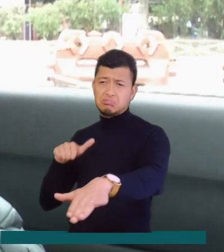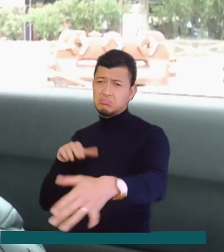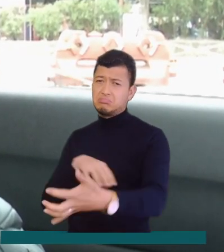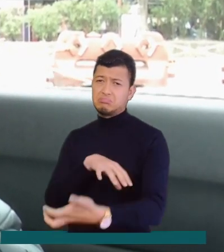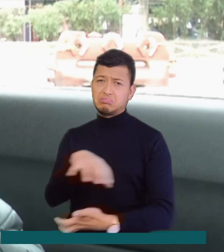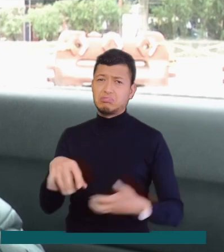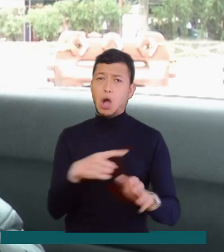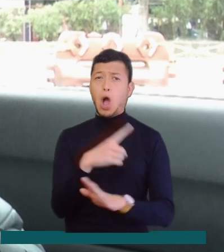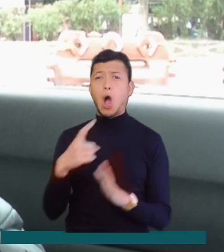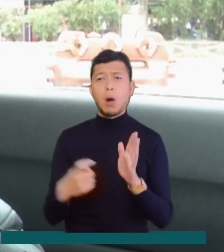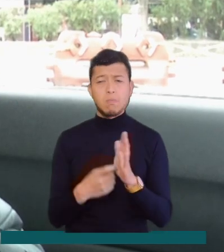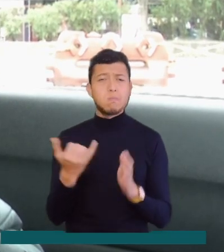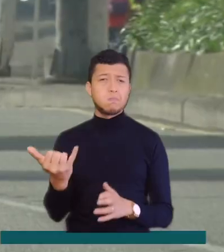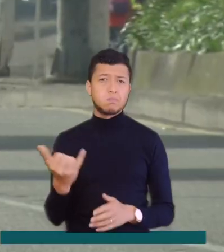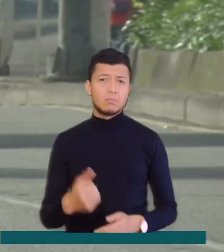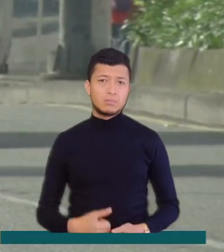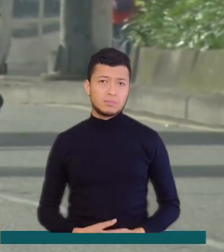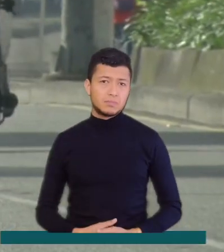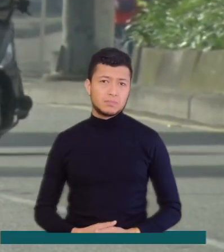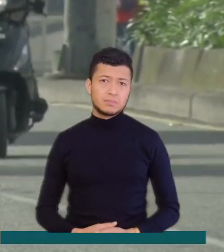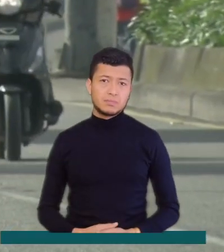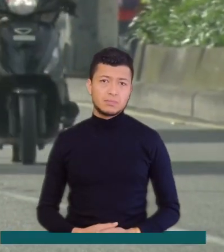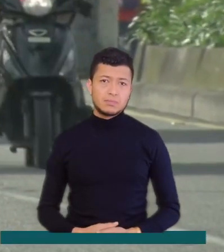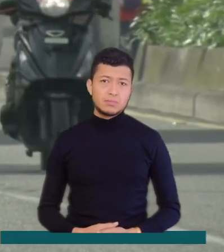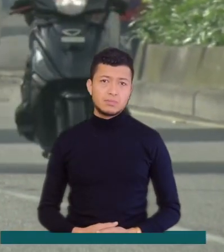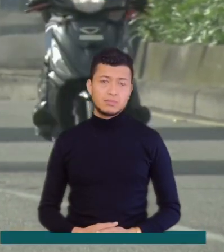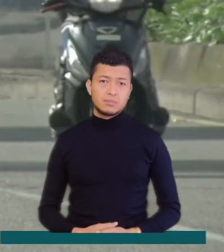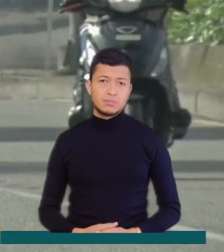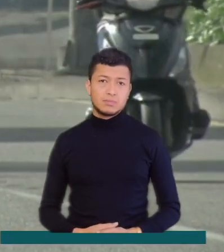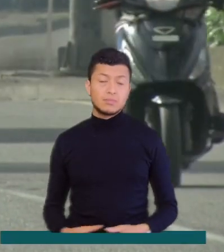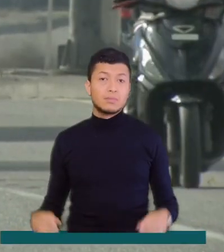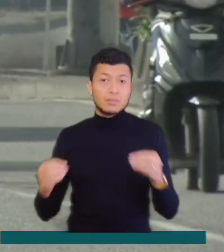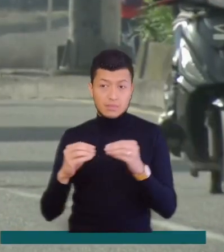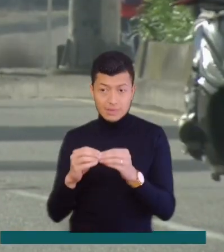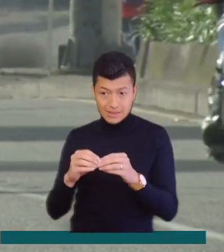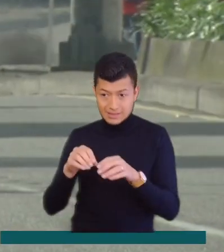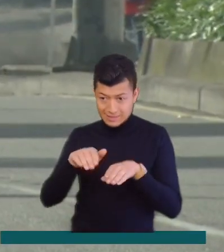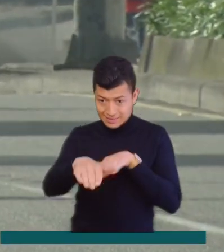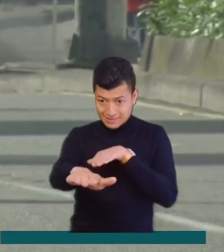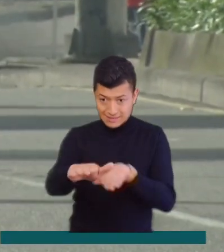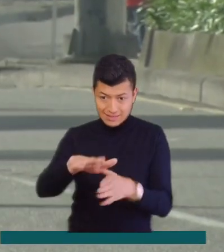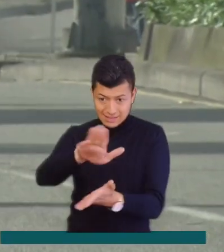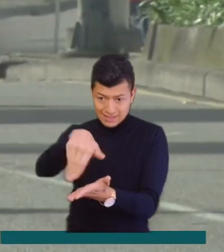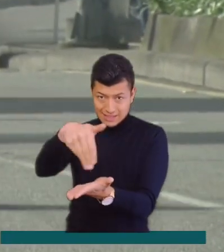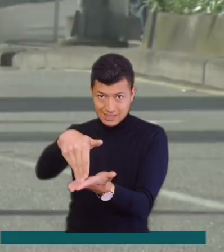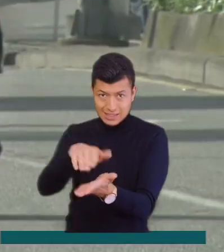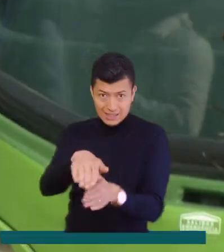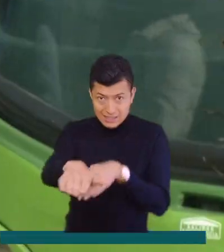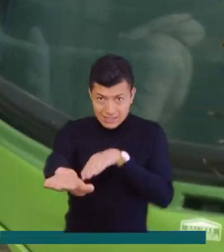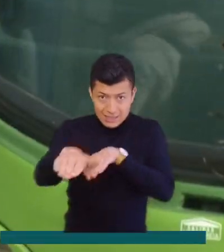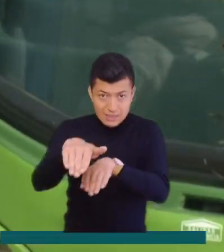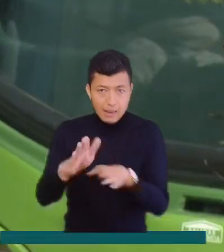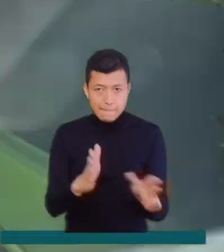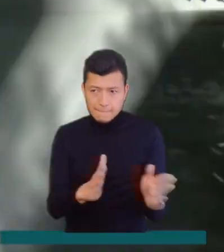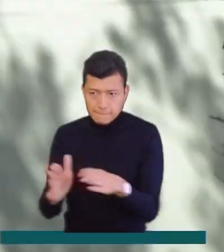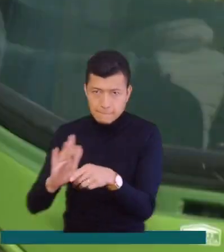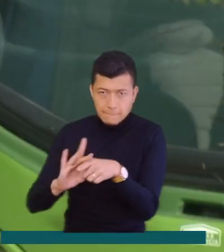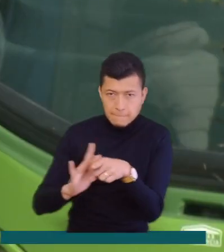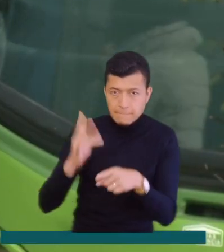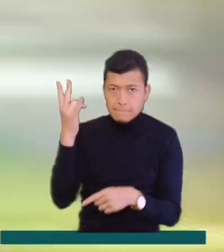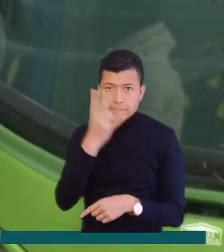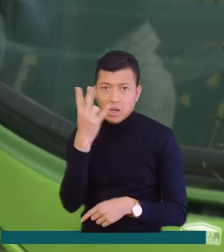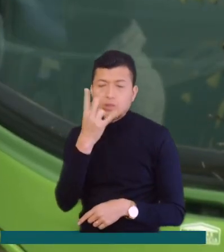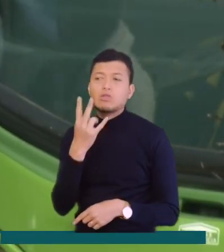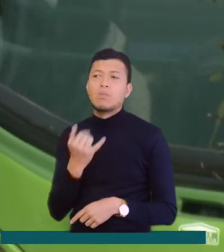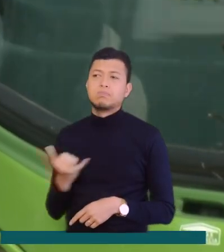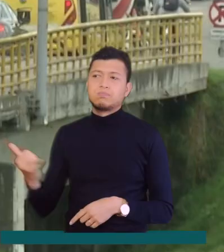caos completo el trancón acá. Además de haber priorizado el carril central, este plan piloto también cuenta con gestores viales y autoridades de